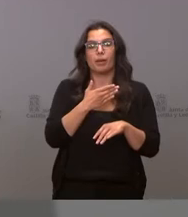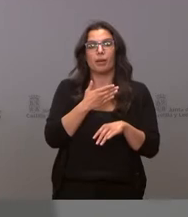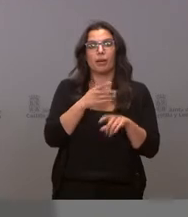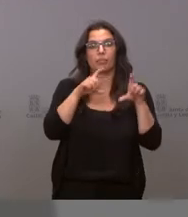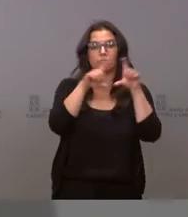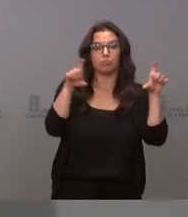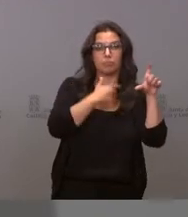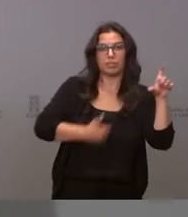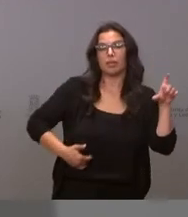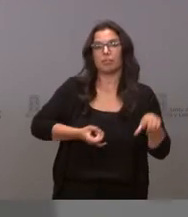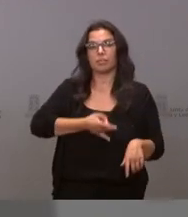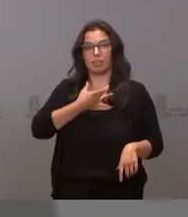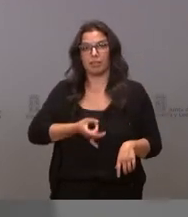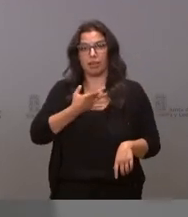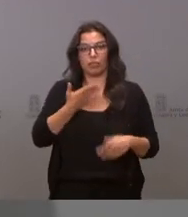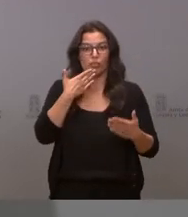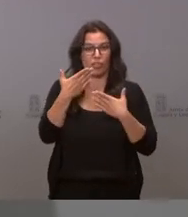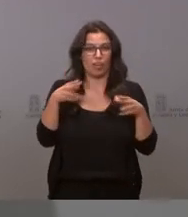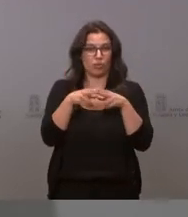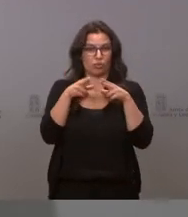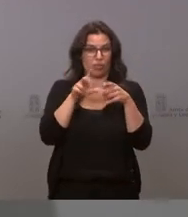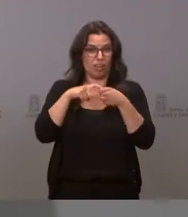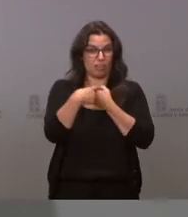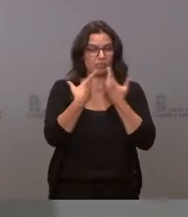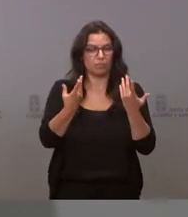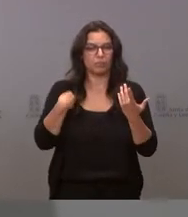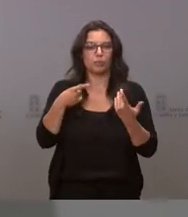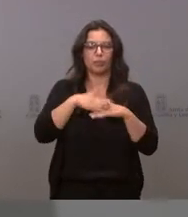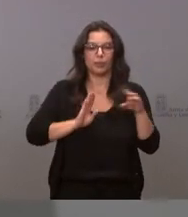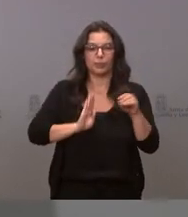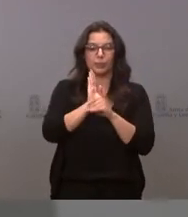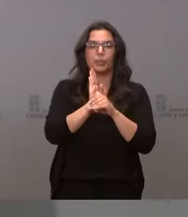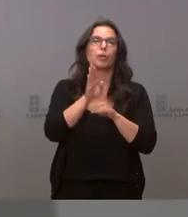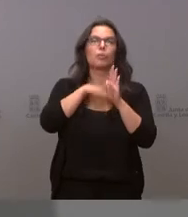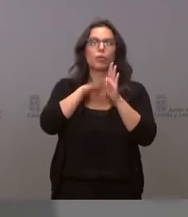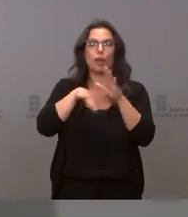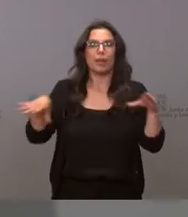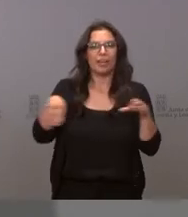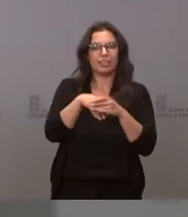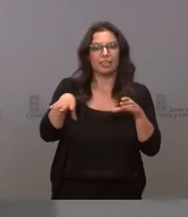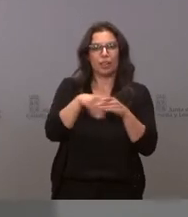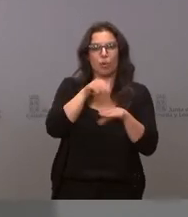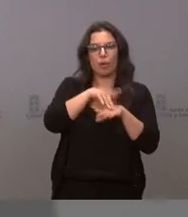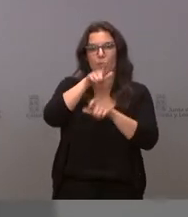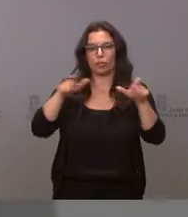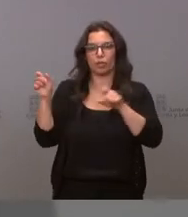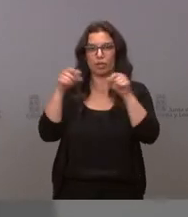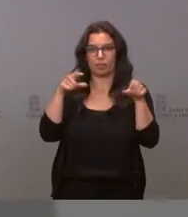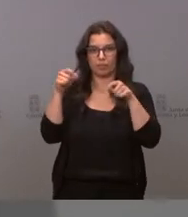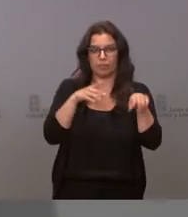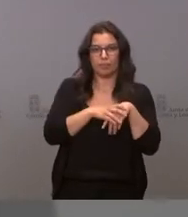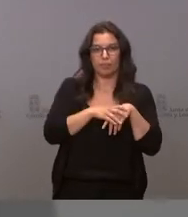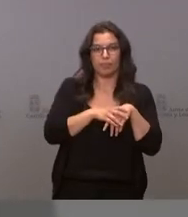diálogo social para financiar programas de inserción de la población migrante a las organizaciones sindicales,